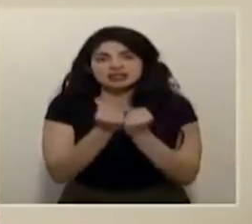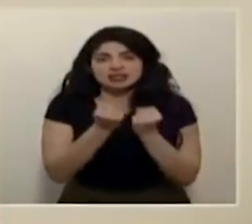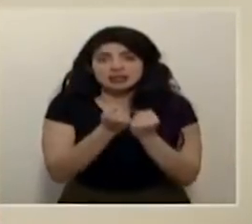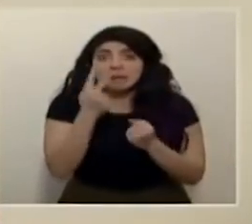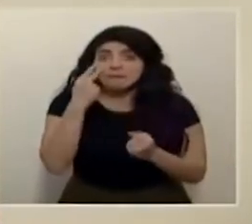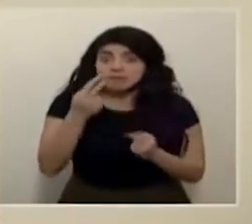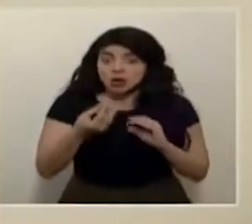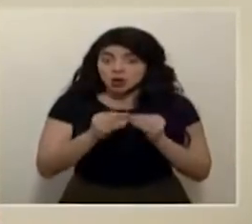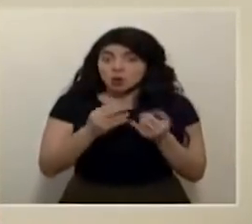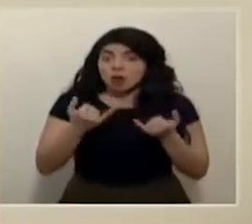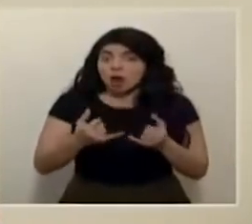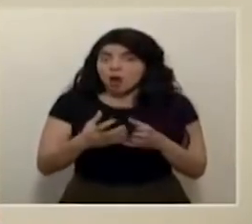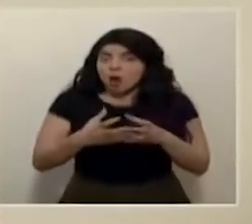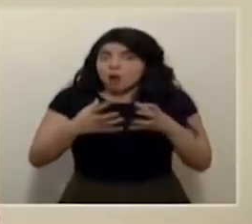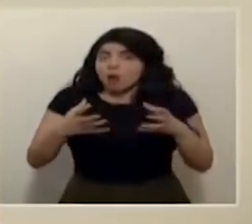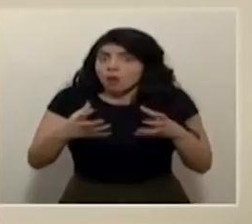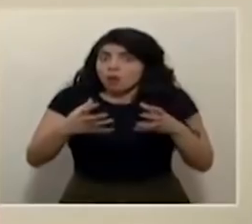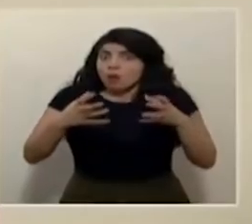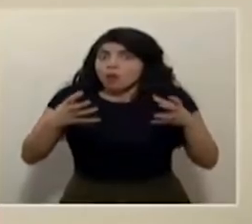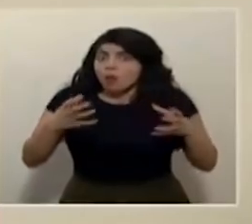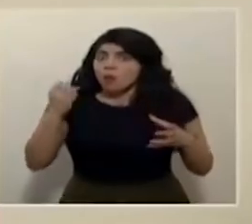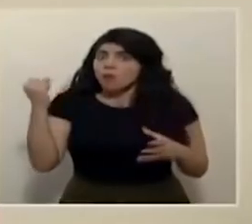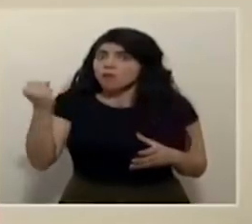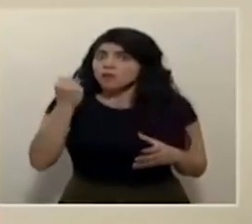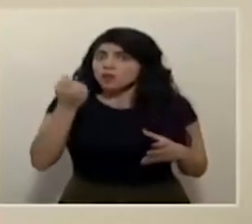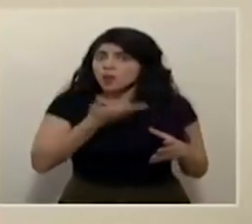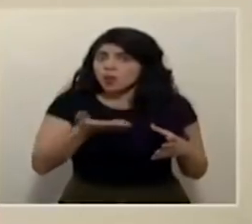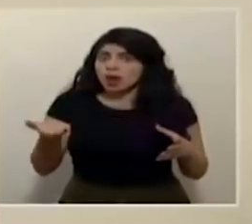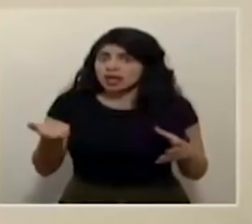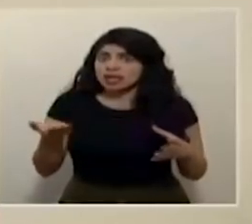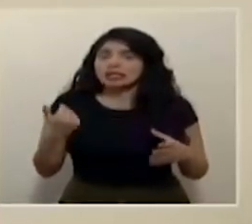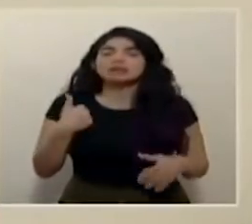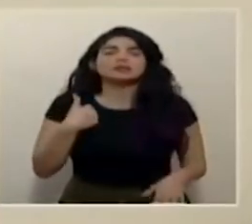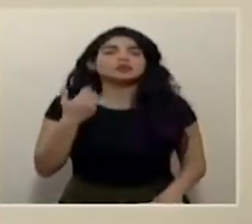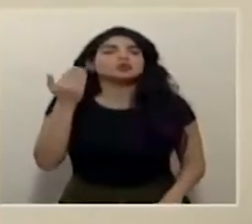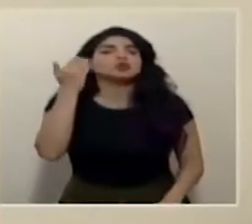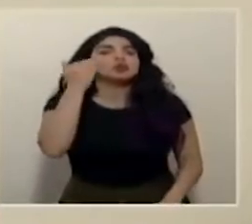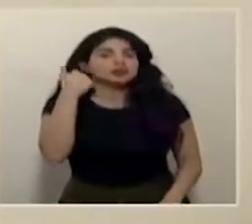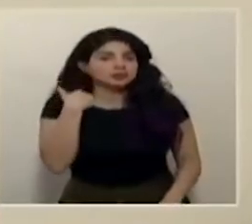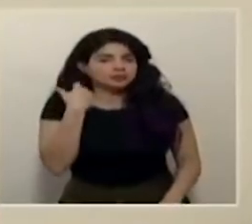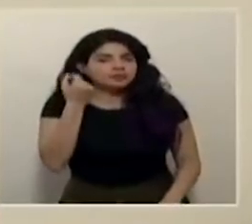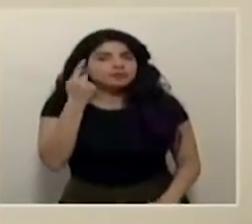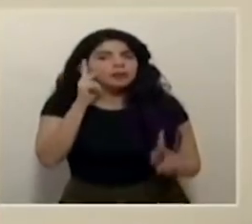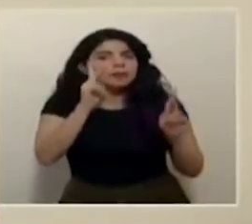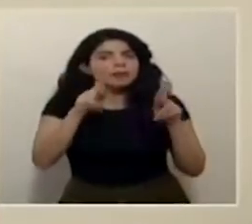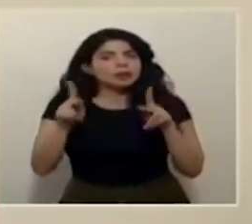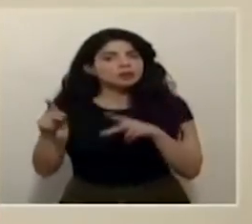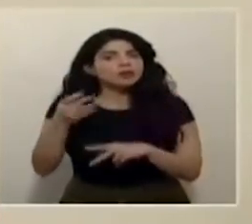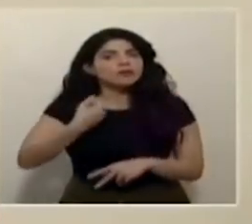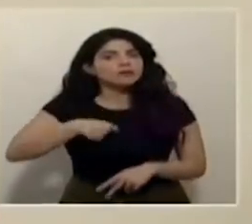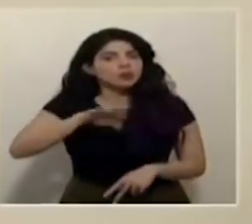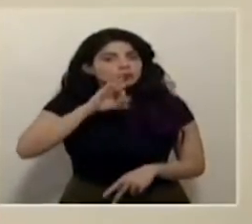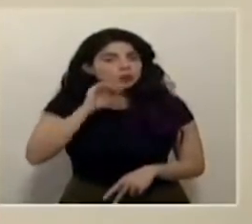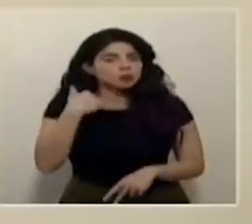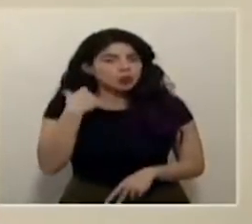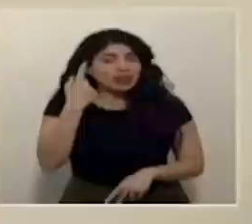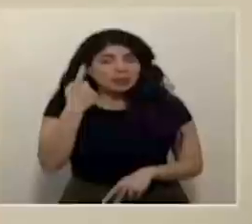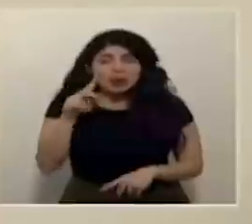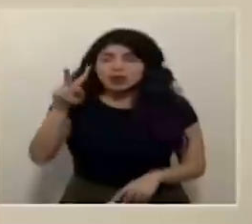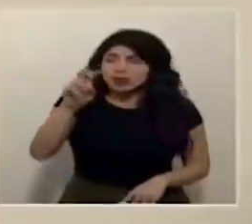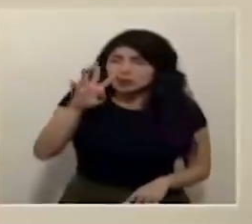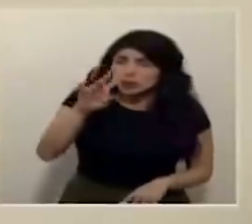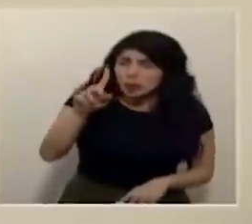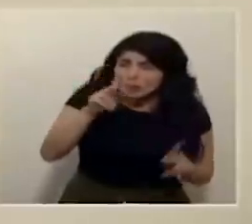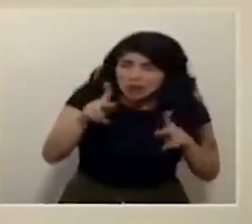aumentando constantemente o sea yo sé que entiendo entiendo la frustración pero 241